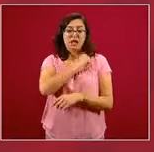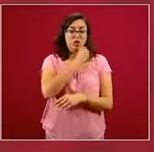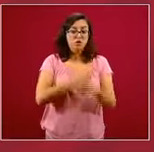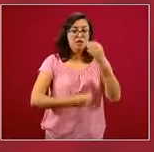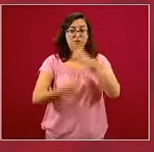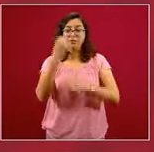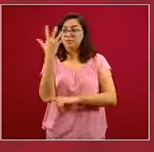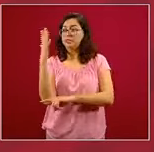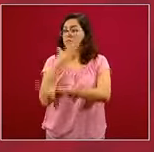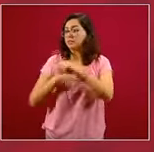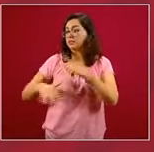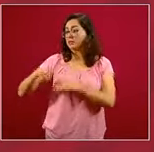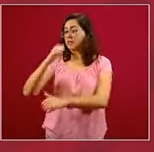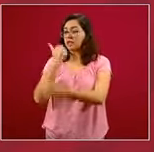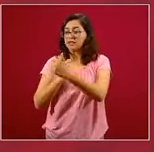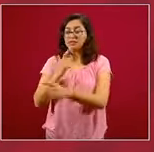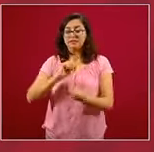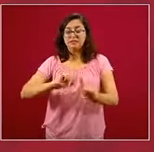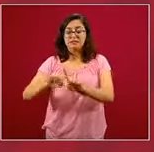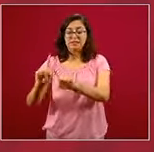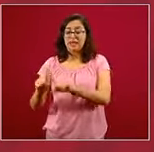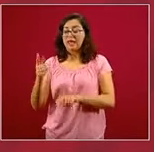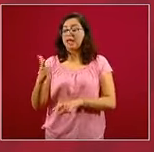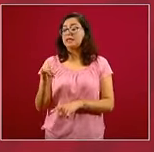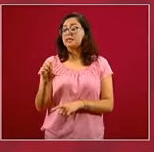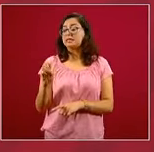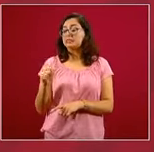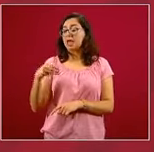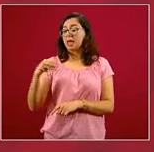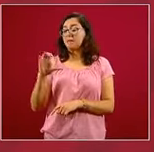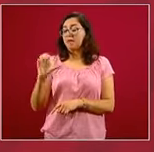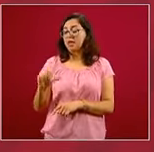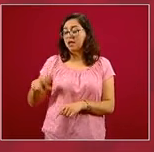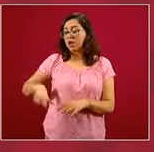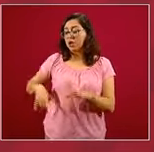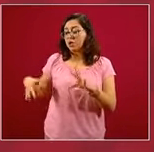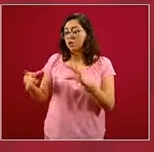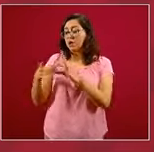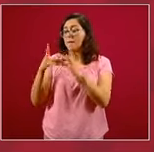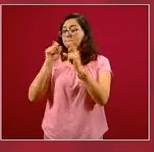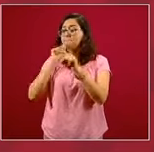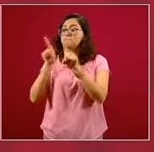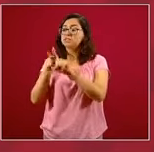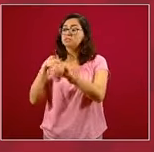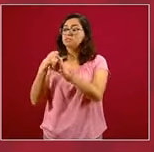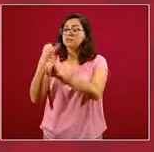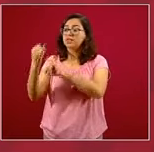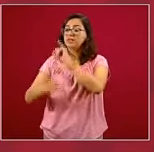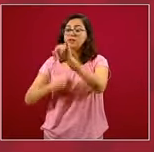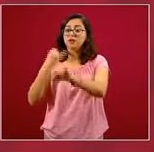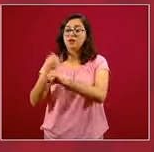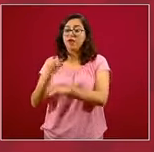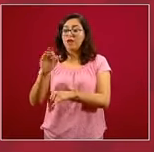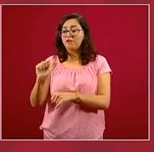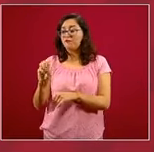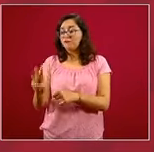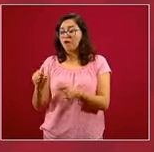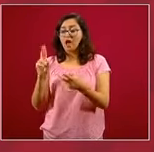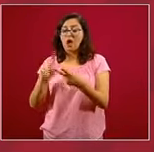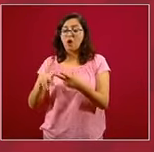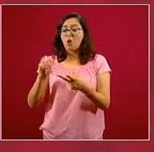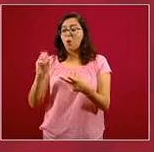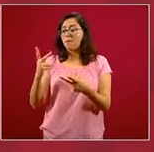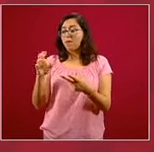que es el grupo gubernamental en colaboración con organismos internacionales, FAO, OPS,